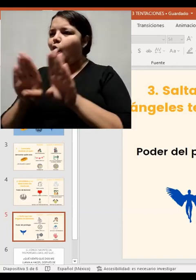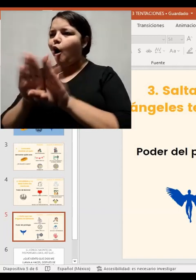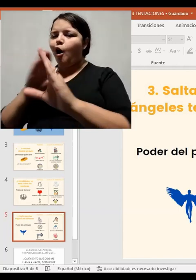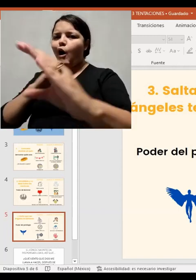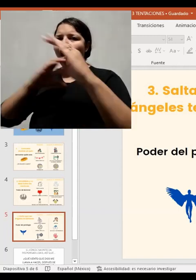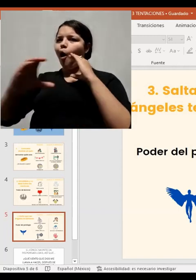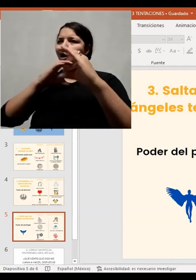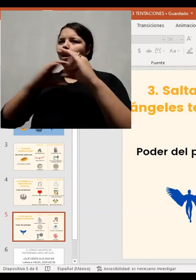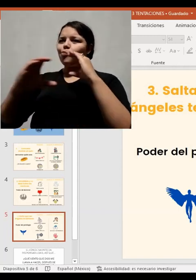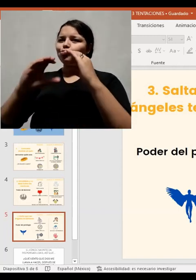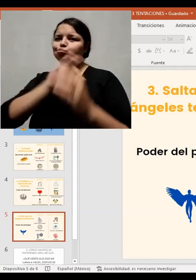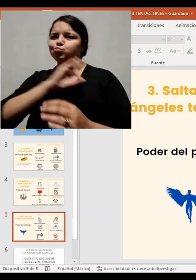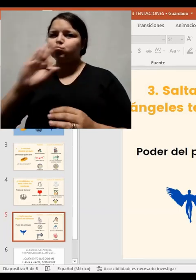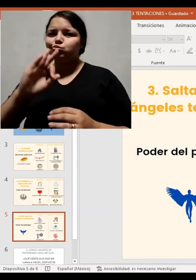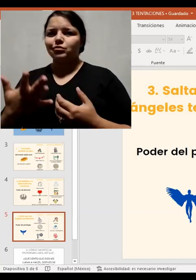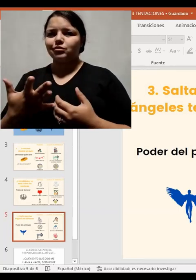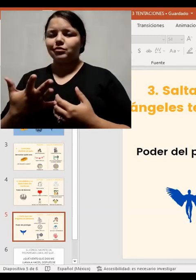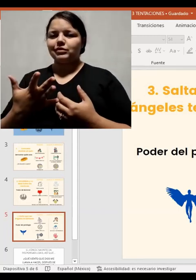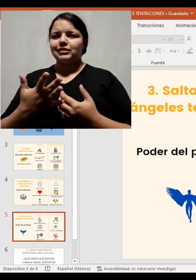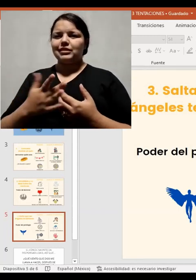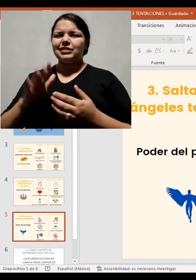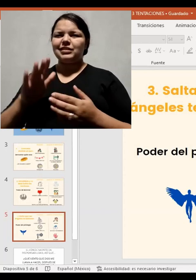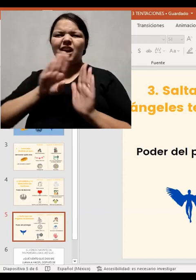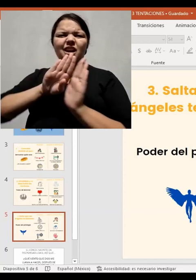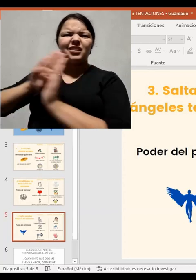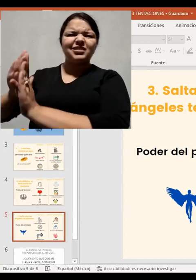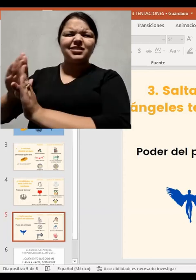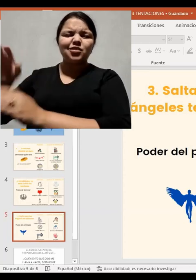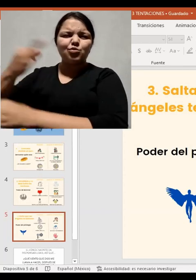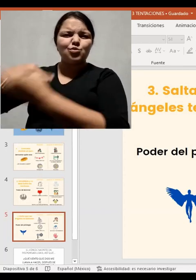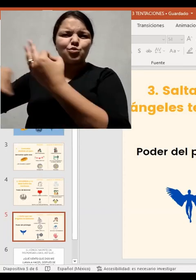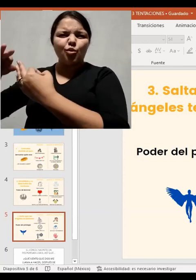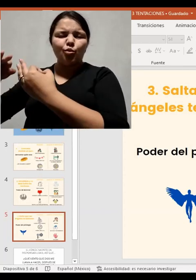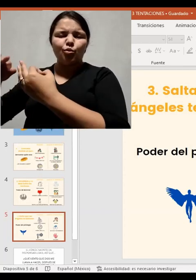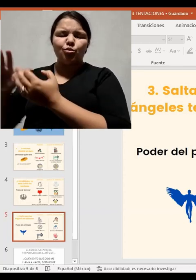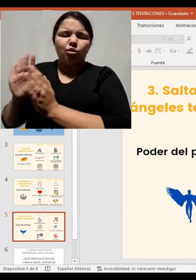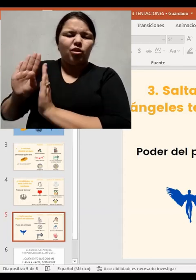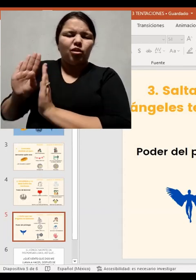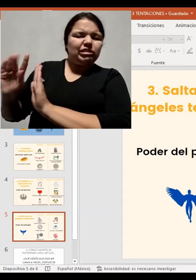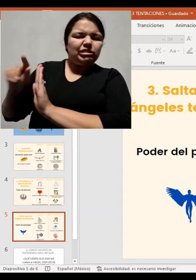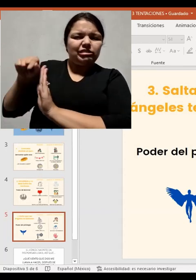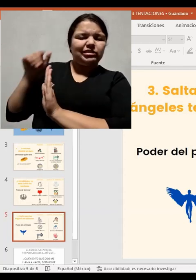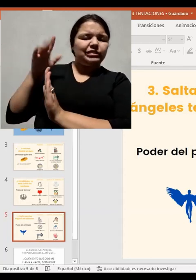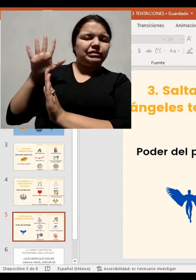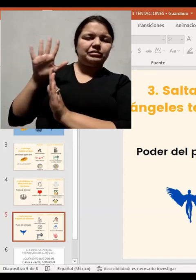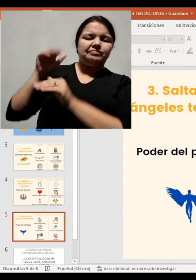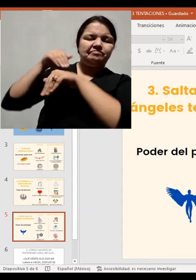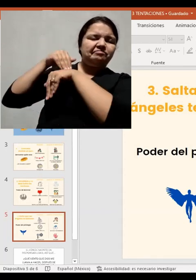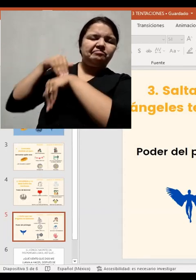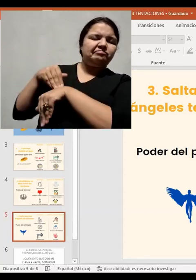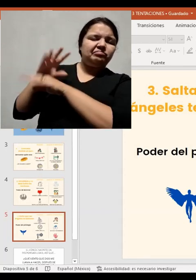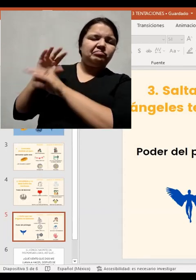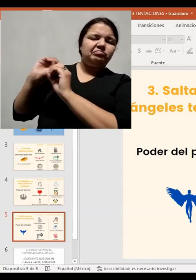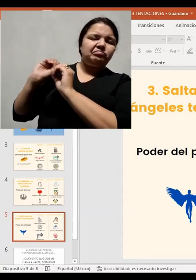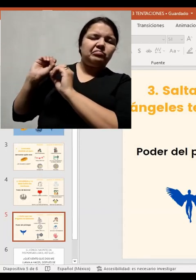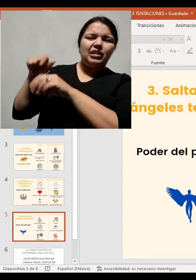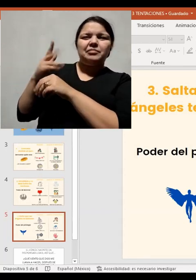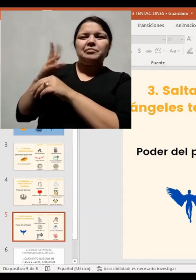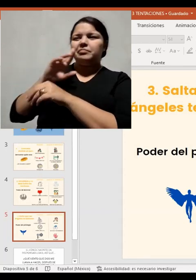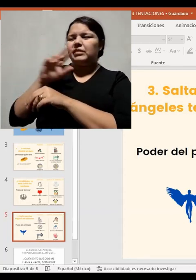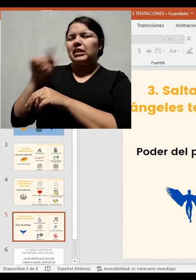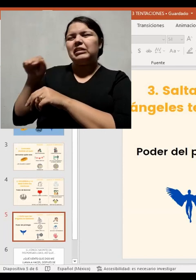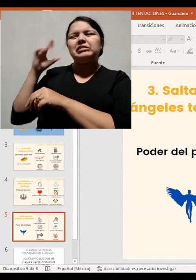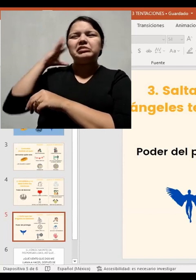discriminación tiene que ver con hacer a un lado porque no cumple con lo que yo espero que cumpla. Entonces, la inclusión y este signo,